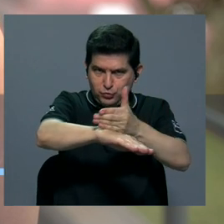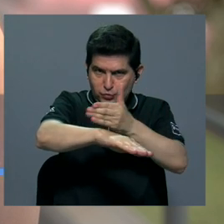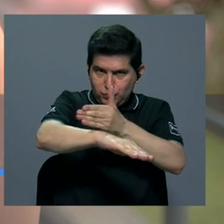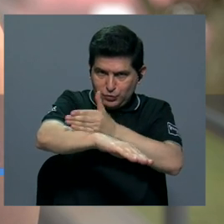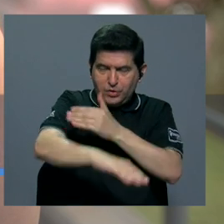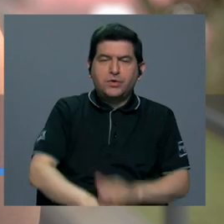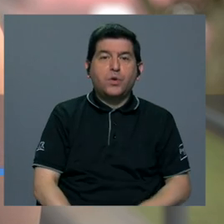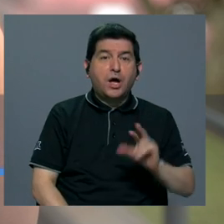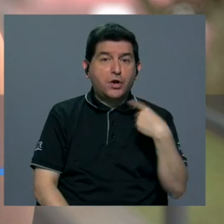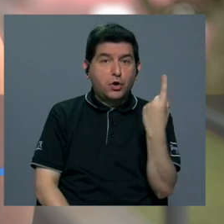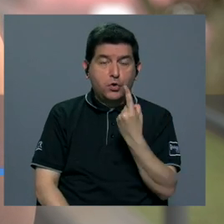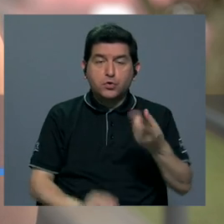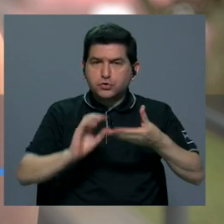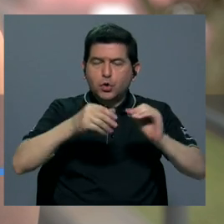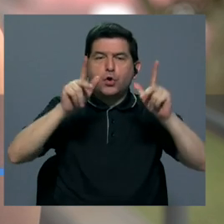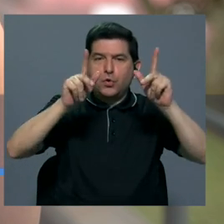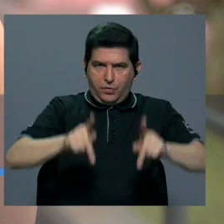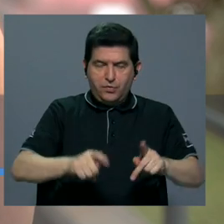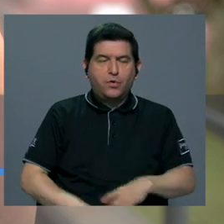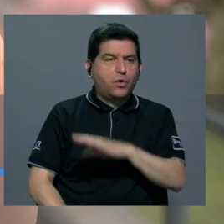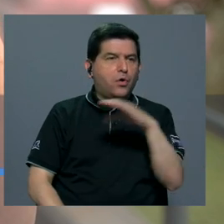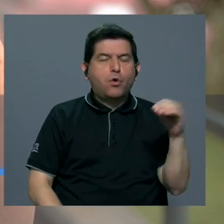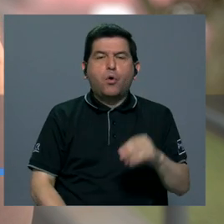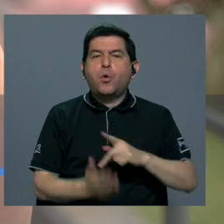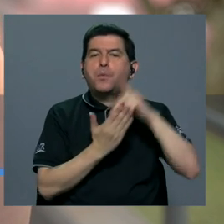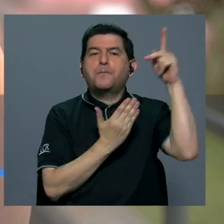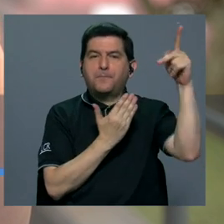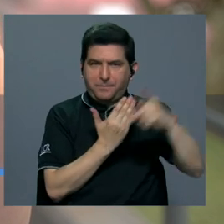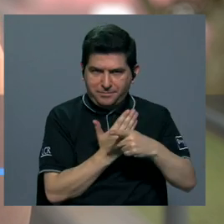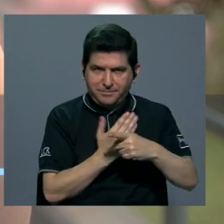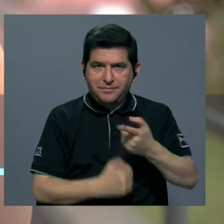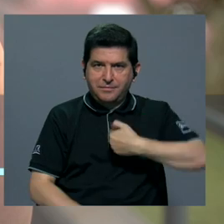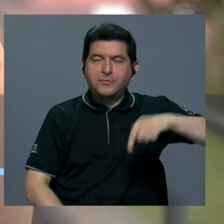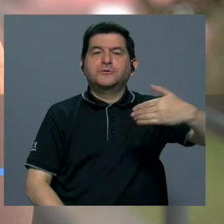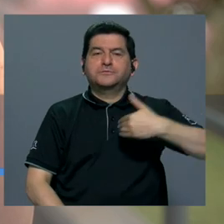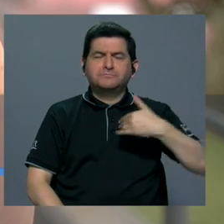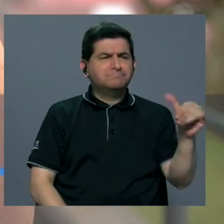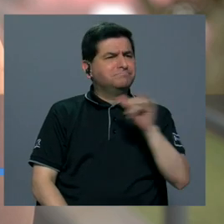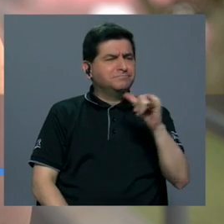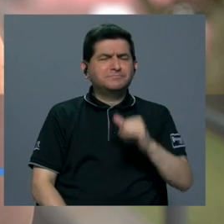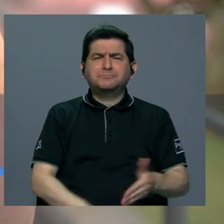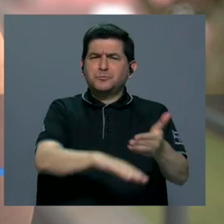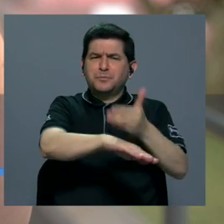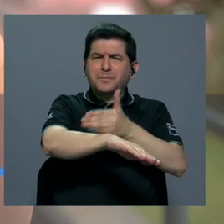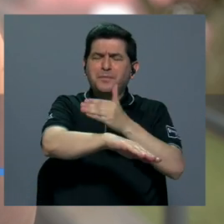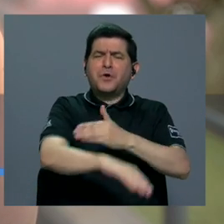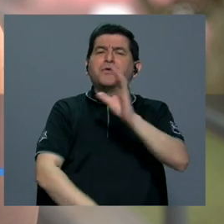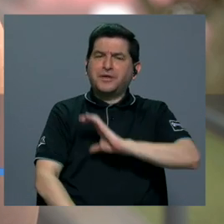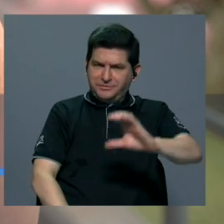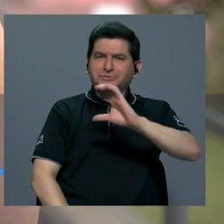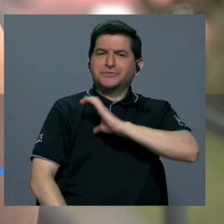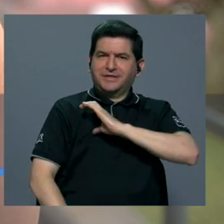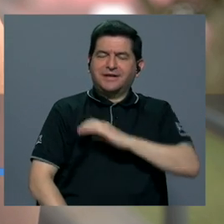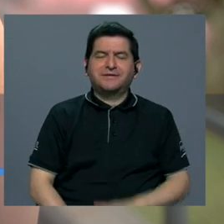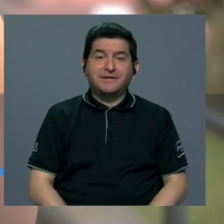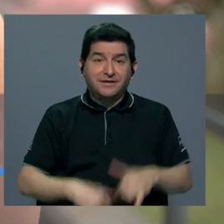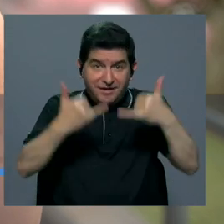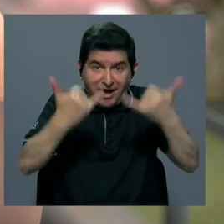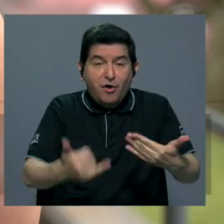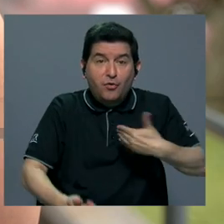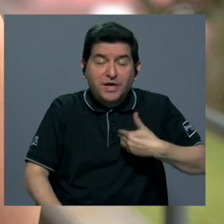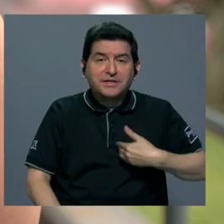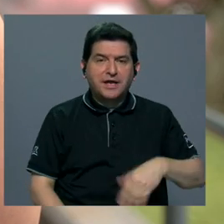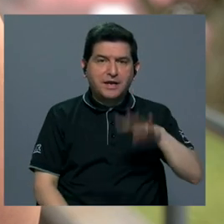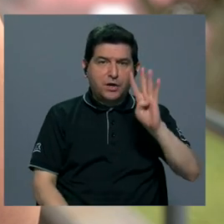no solo en la cantidad de personas o la cantidad de programas que tenemos sino crecer cualitativamente. En este momento